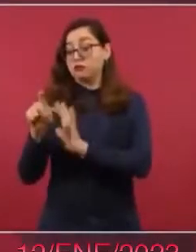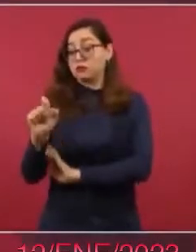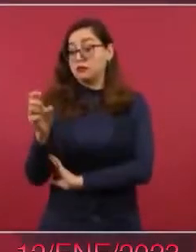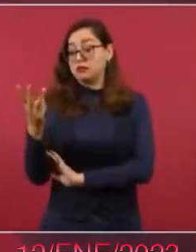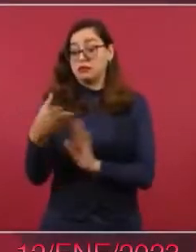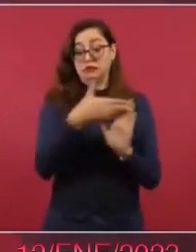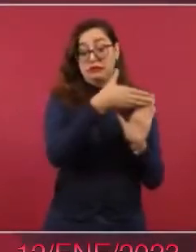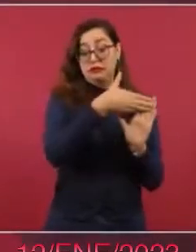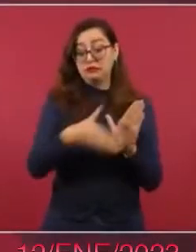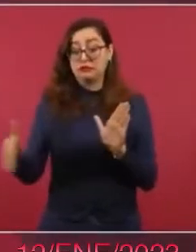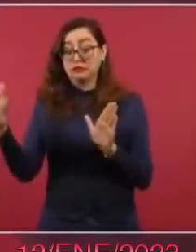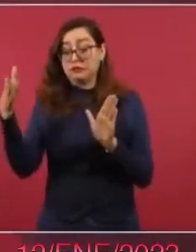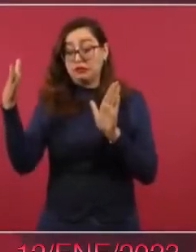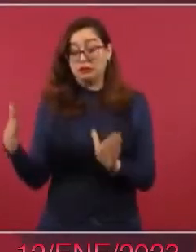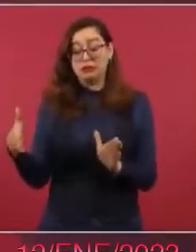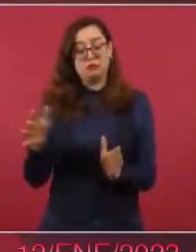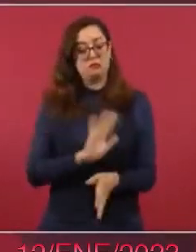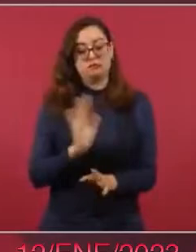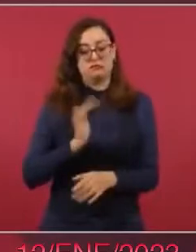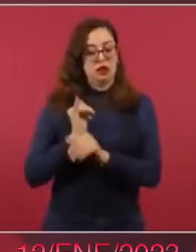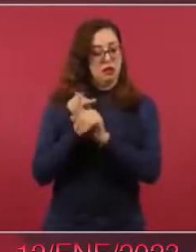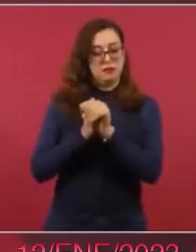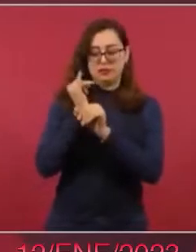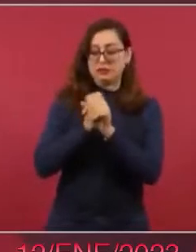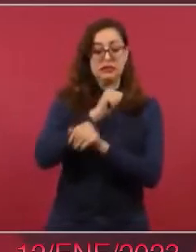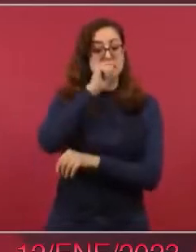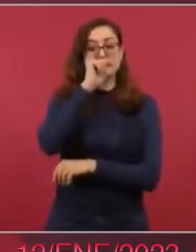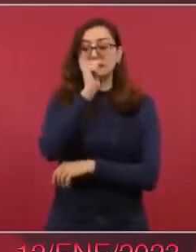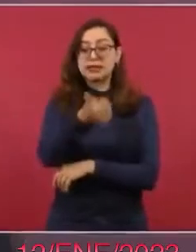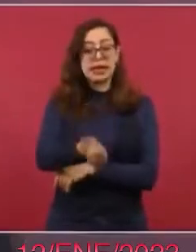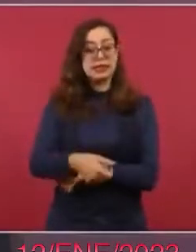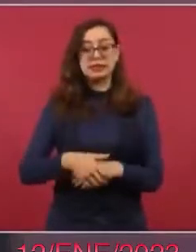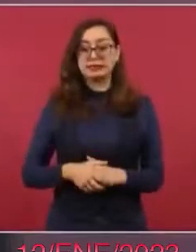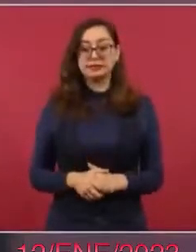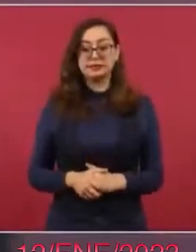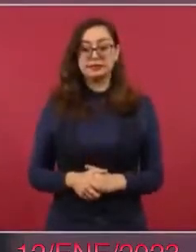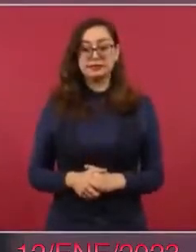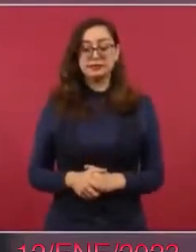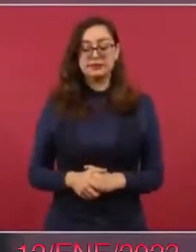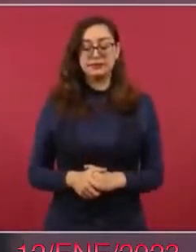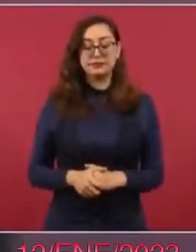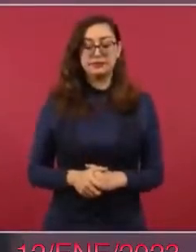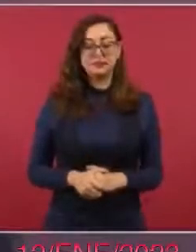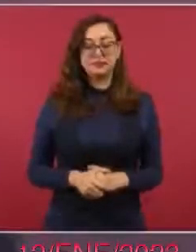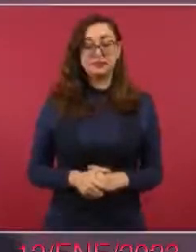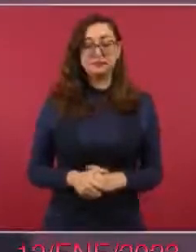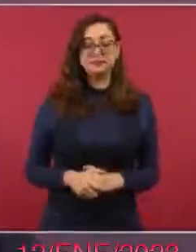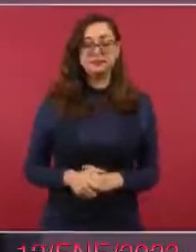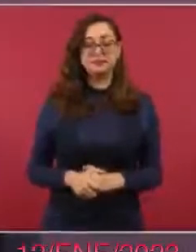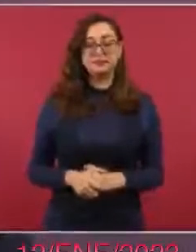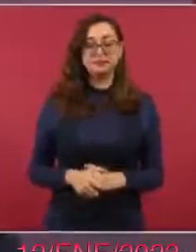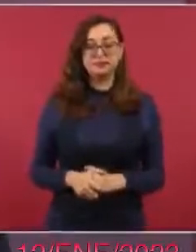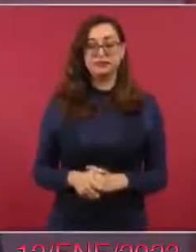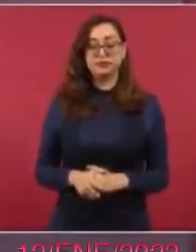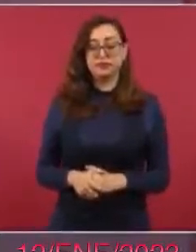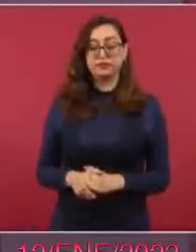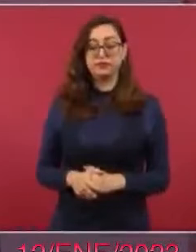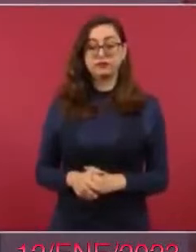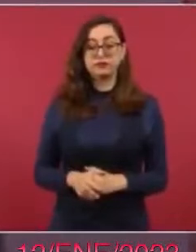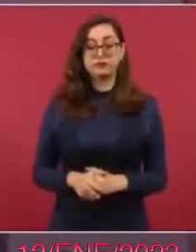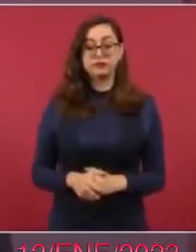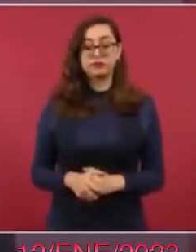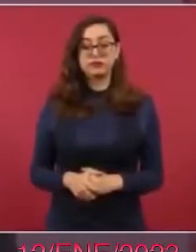de fortuna del 12 en adelante